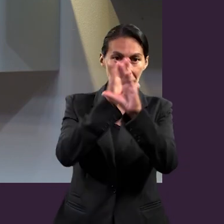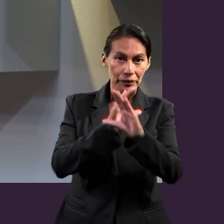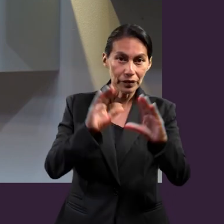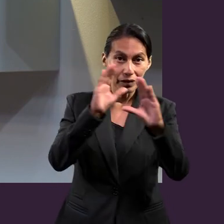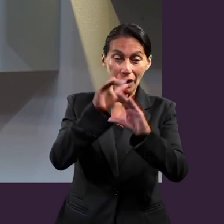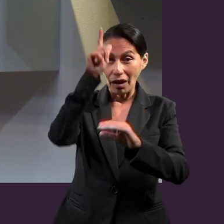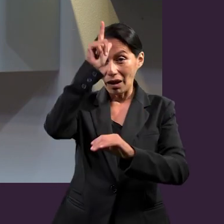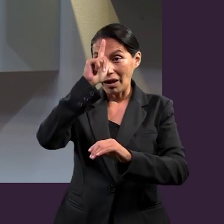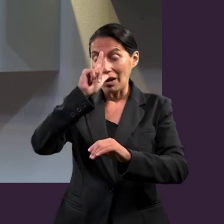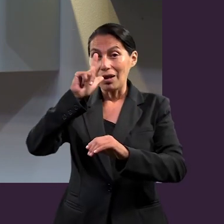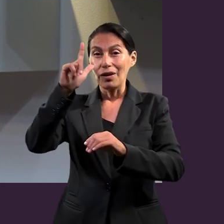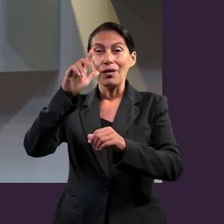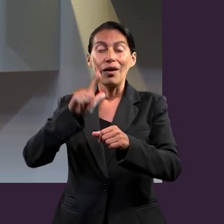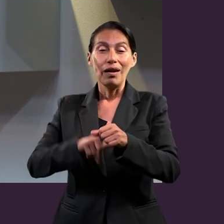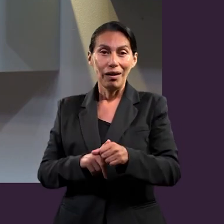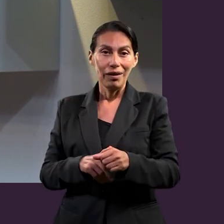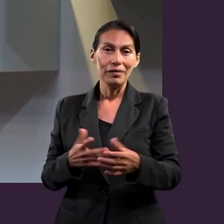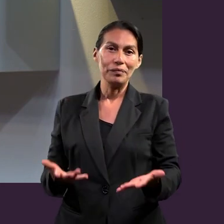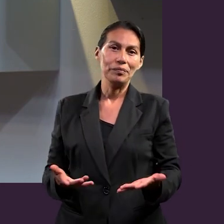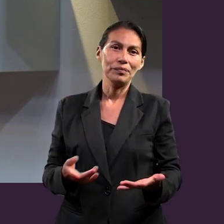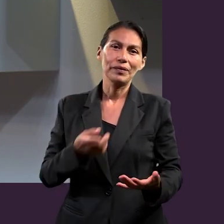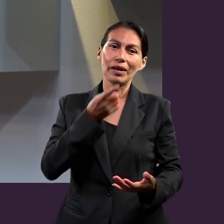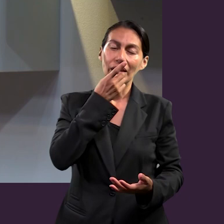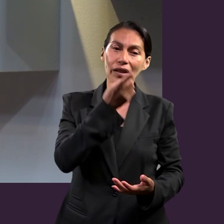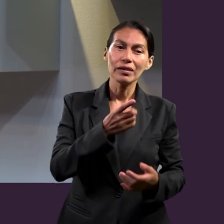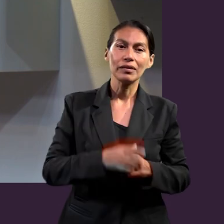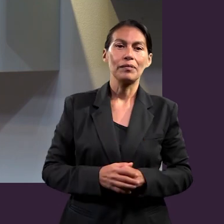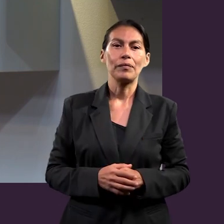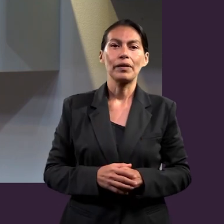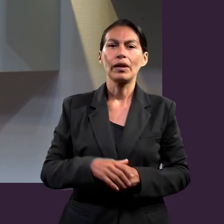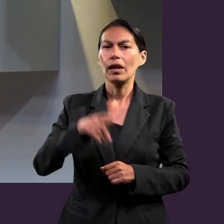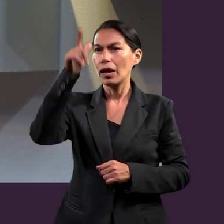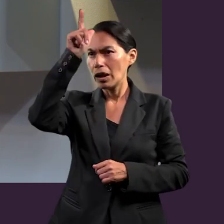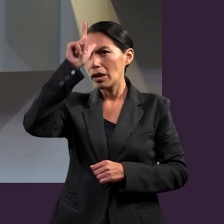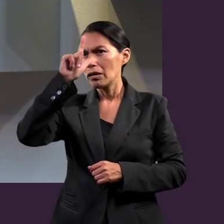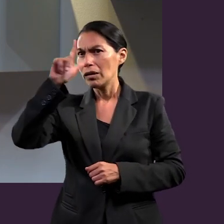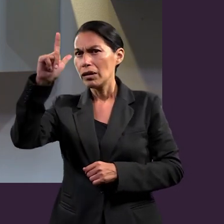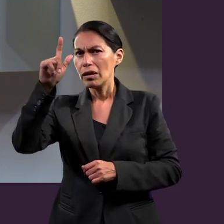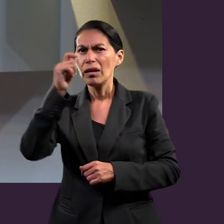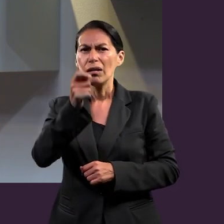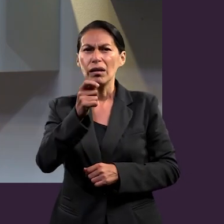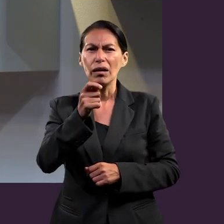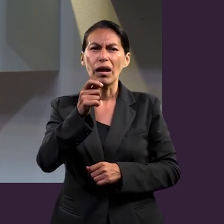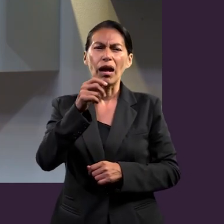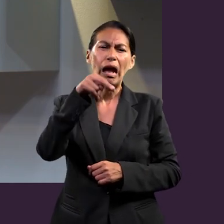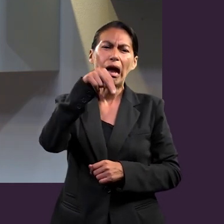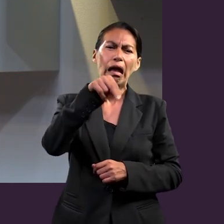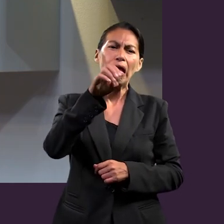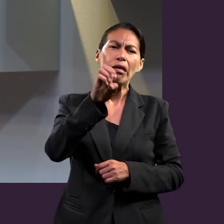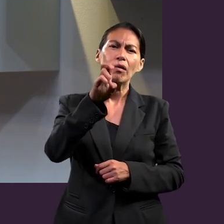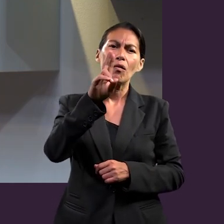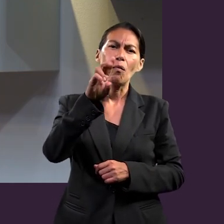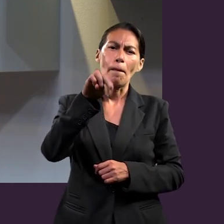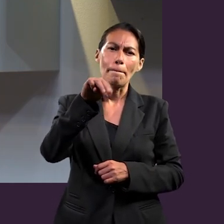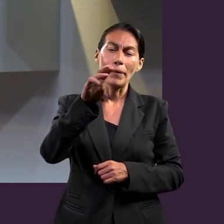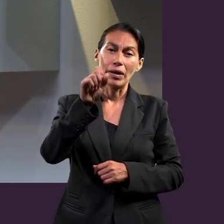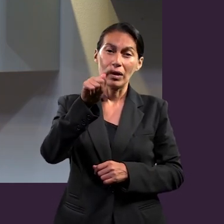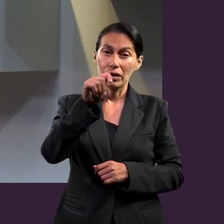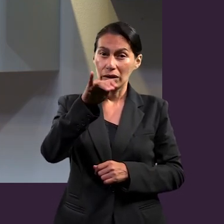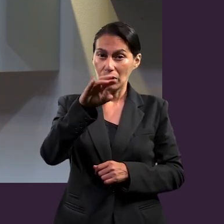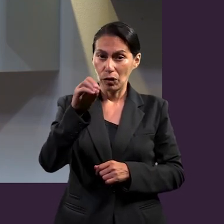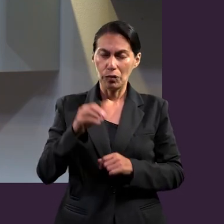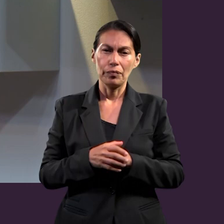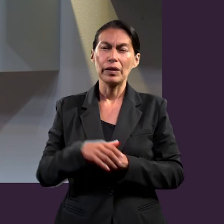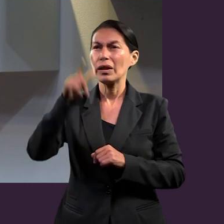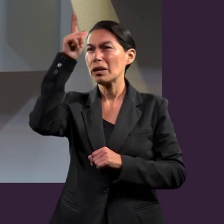espirituales, el autor de la lección nos dice que el adjetivo espirituales viene del griego neumáticos, y destaca el papel del